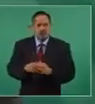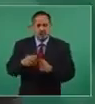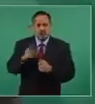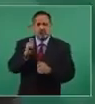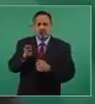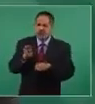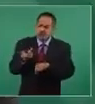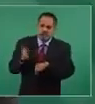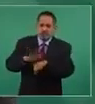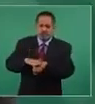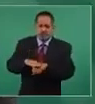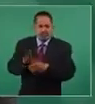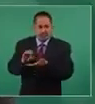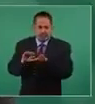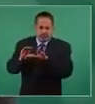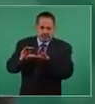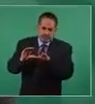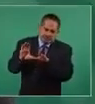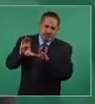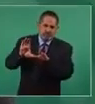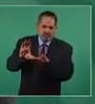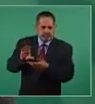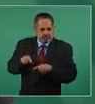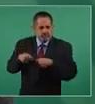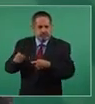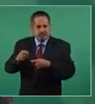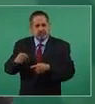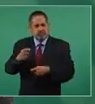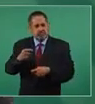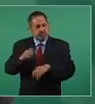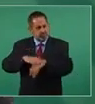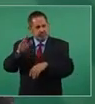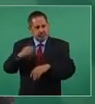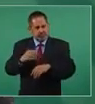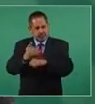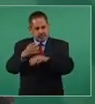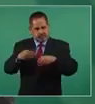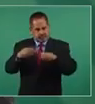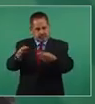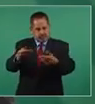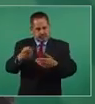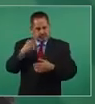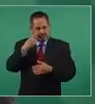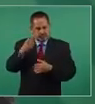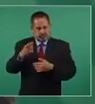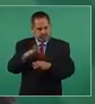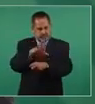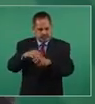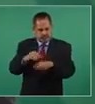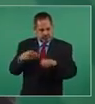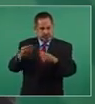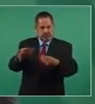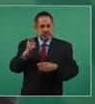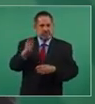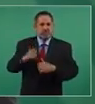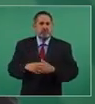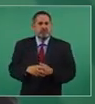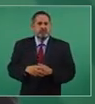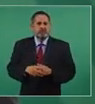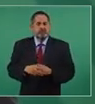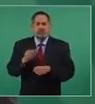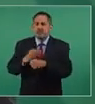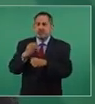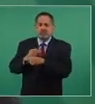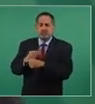reciben más apoyos para que tenga una información completa, estamos